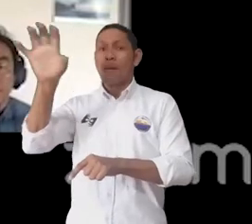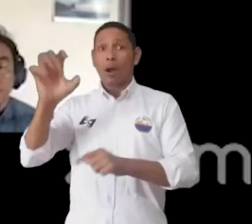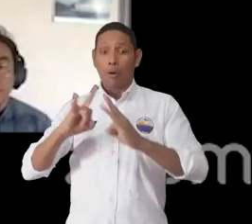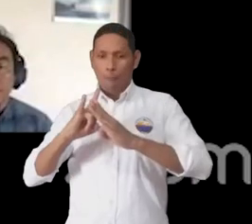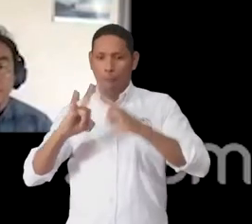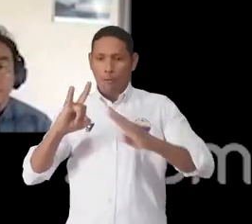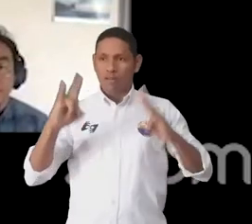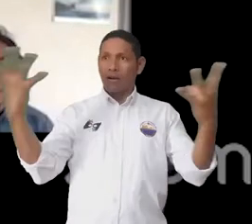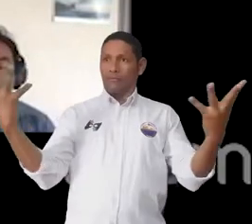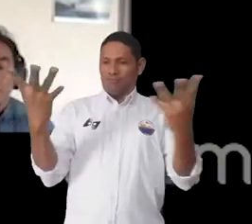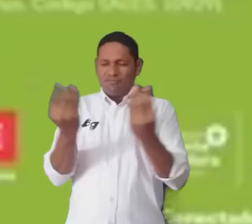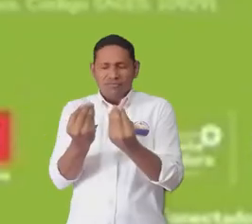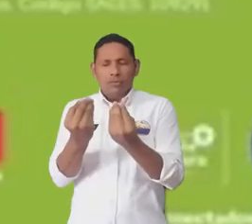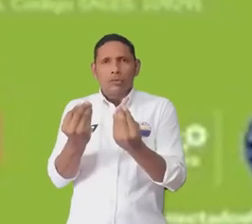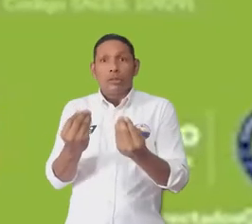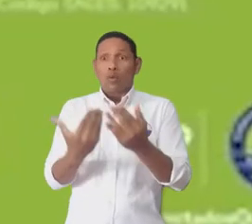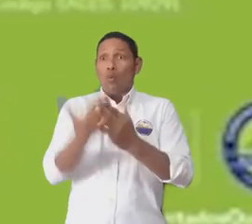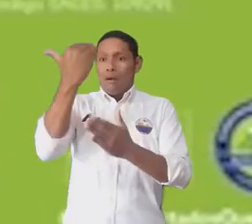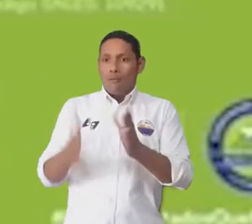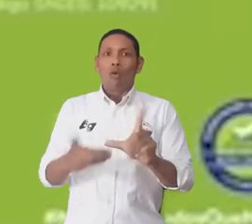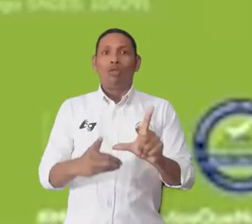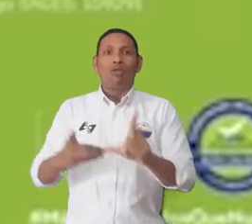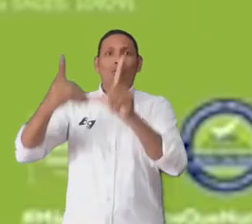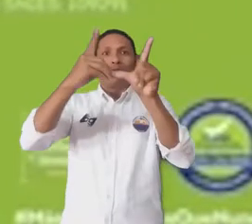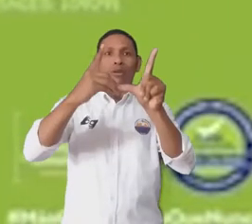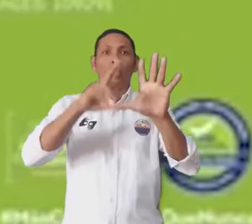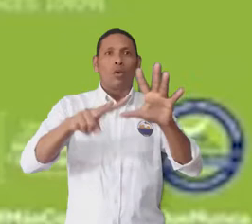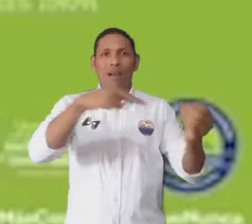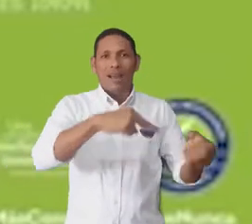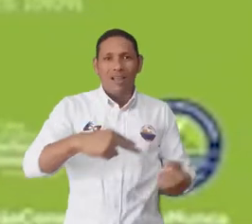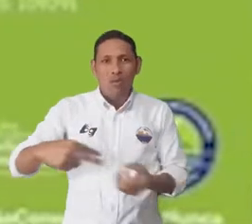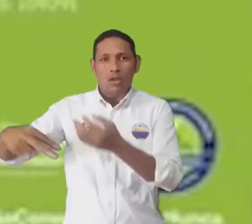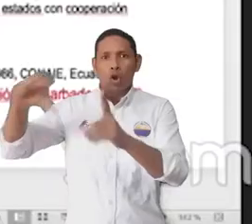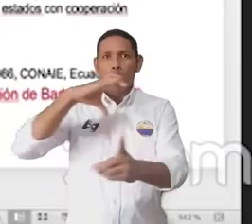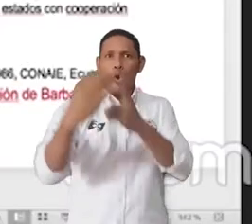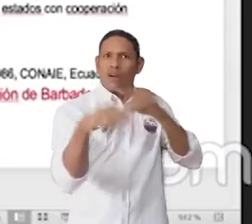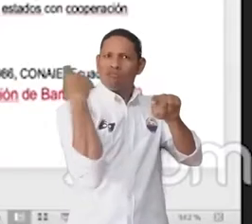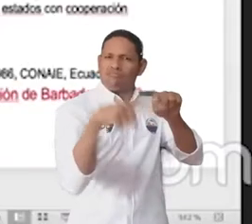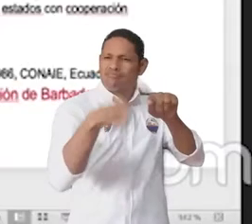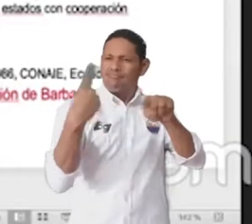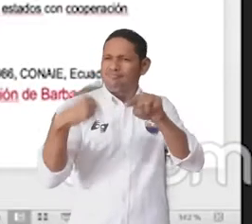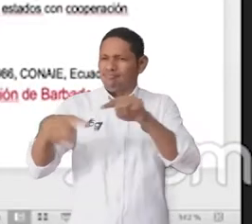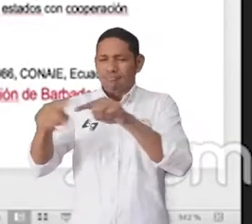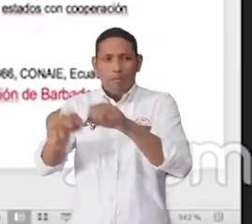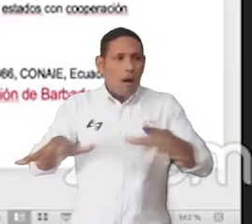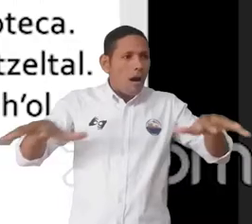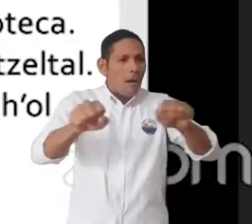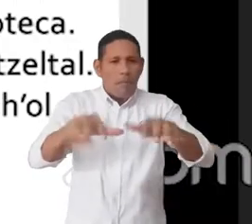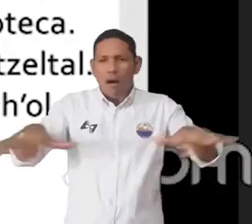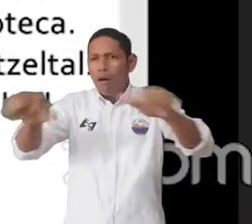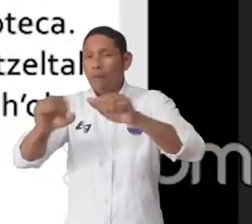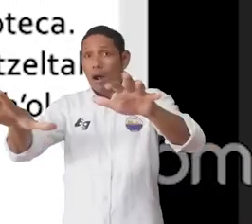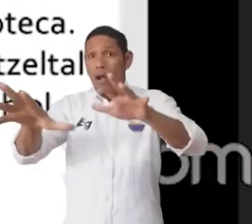del Magdalena realizó el lanzamiento oficial del Doctorado en Educación, Interculturalidad y Territorio, el primer programa doctoral propio